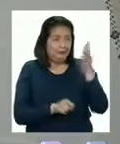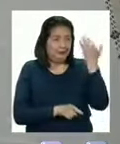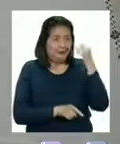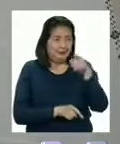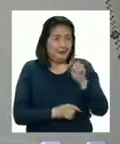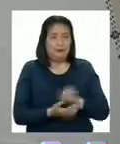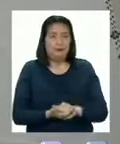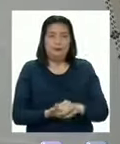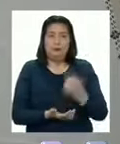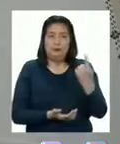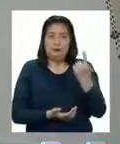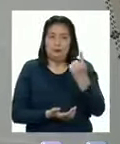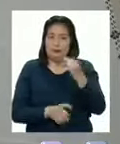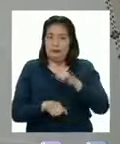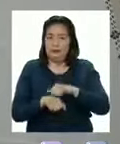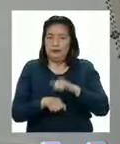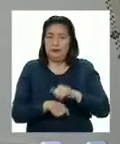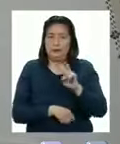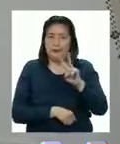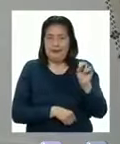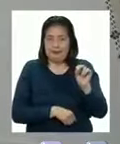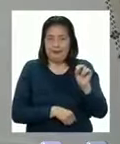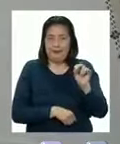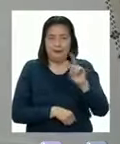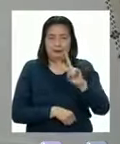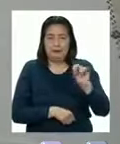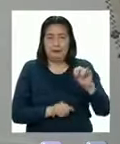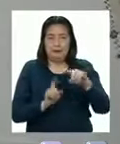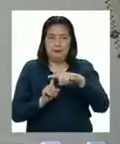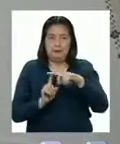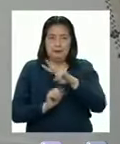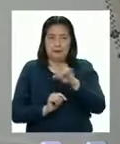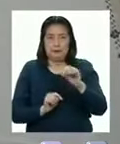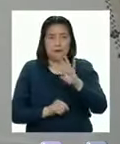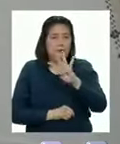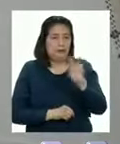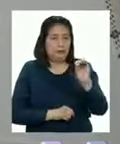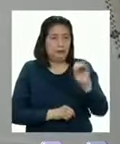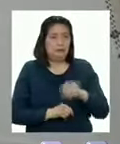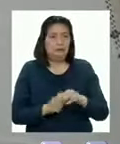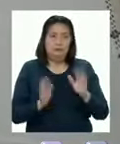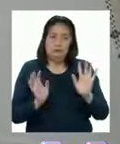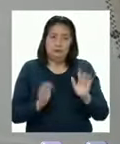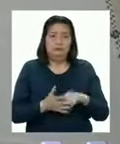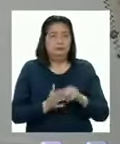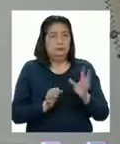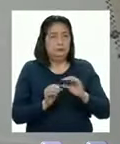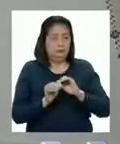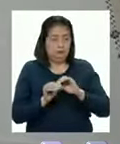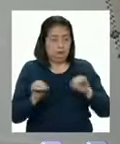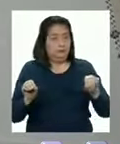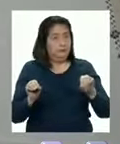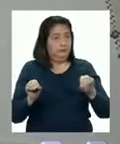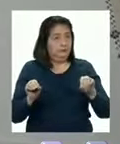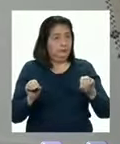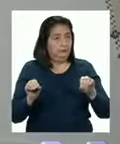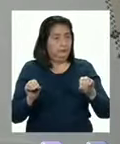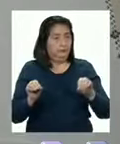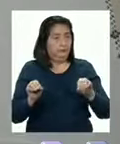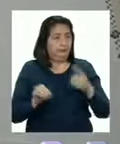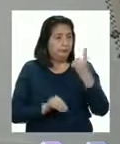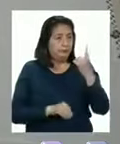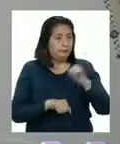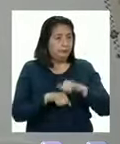anterior Porque cada piedrita vale veinte Veinte más veinte, cuarenta Entonces las voy a distribuir y voy a poner